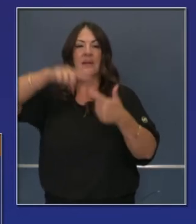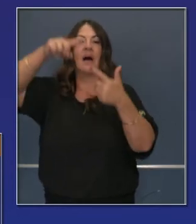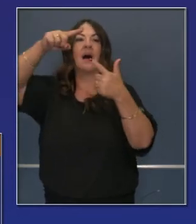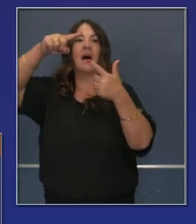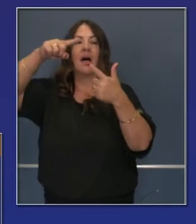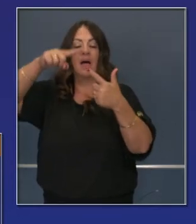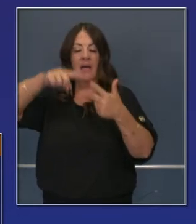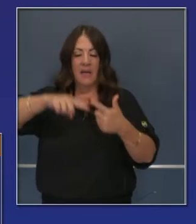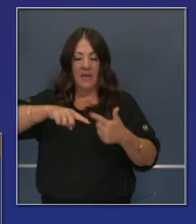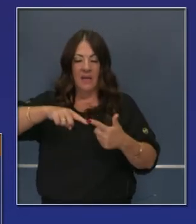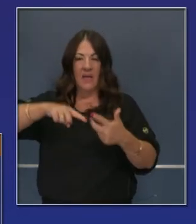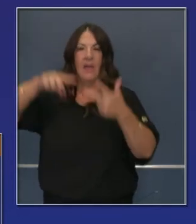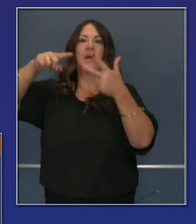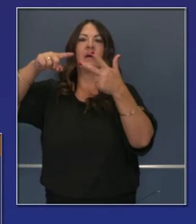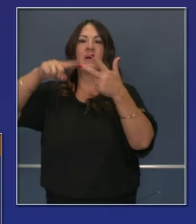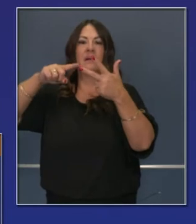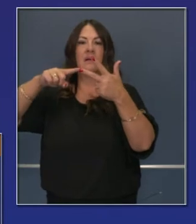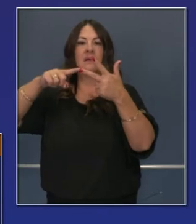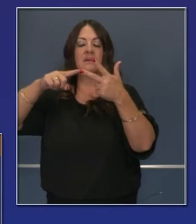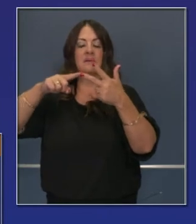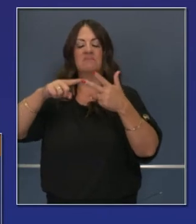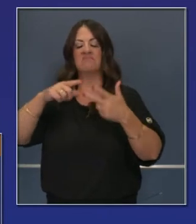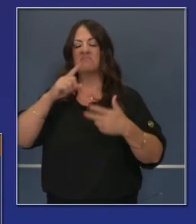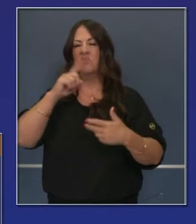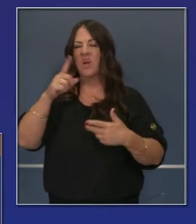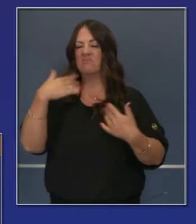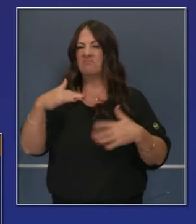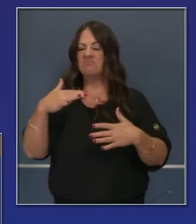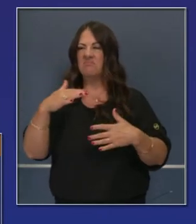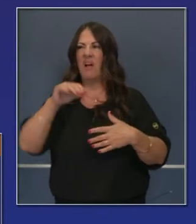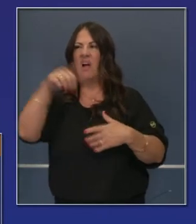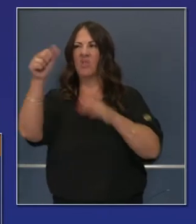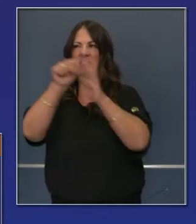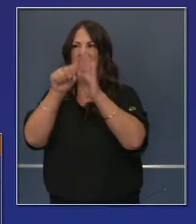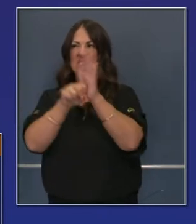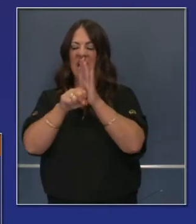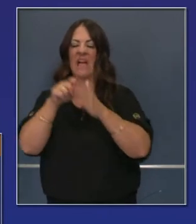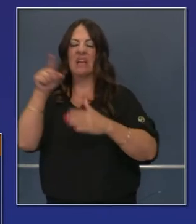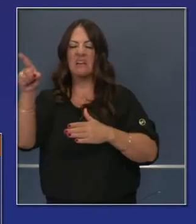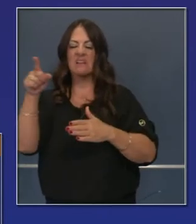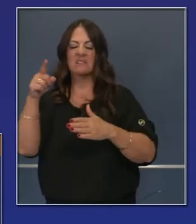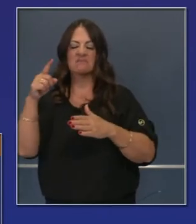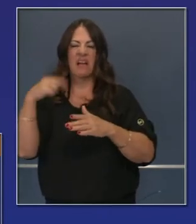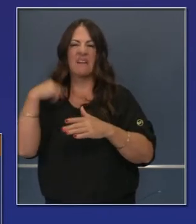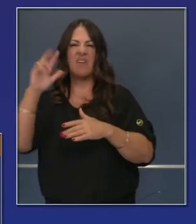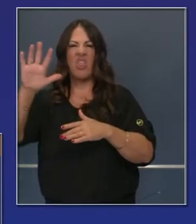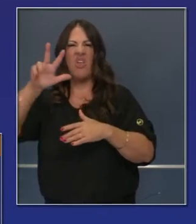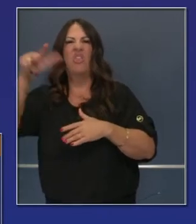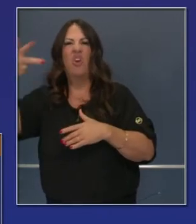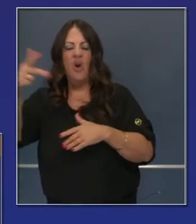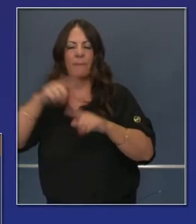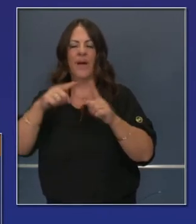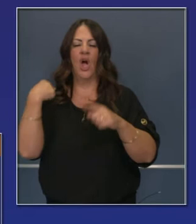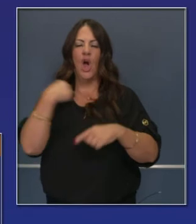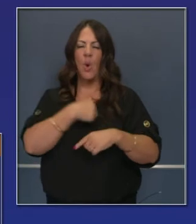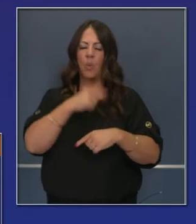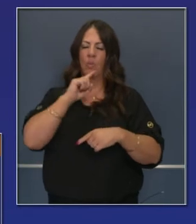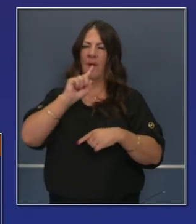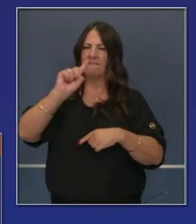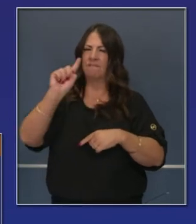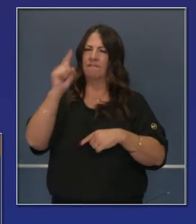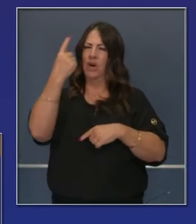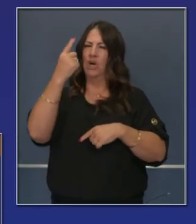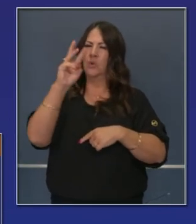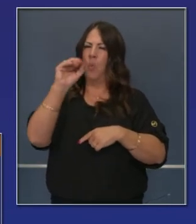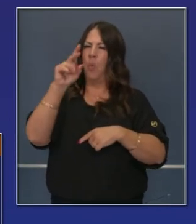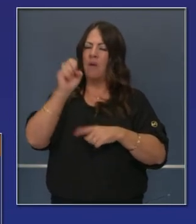una primera ola que la tuvieron en el noreste del país, por ejemplo. Nosotros realmente tuvimos la primera ola extendida cerca